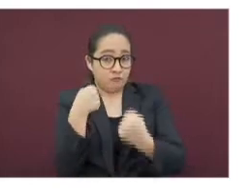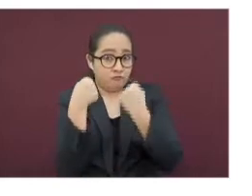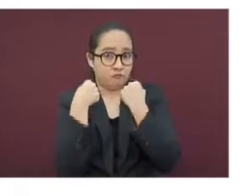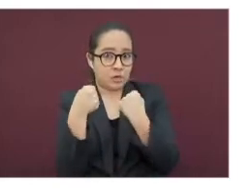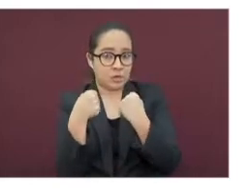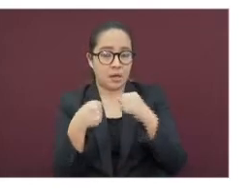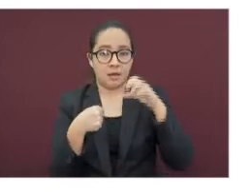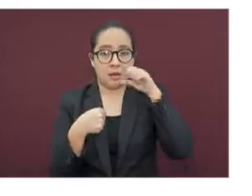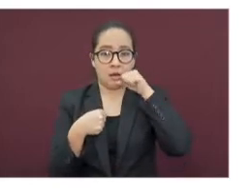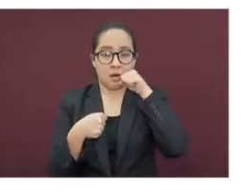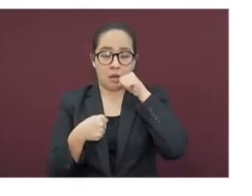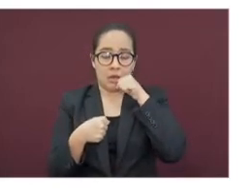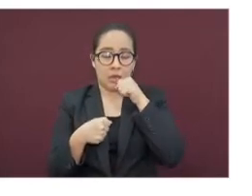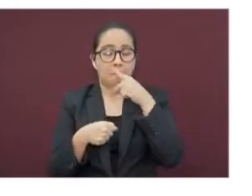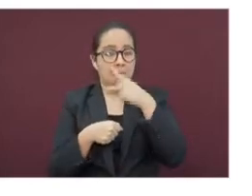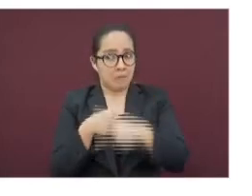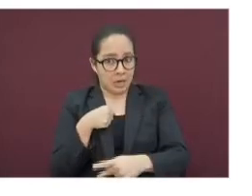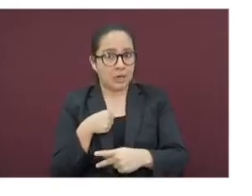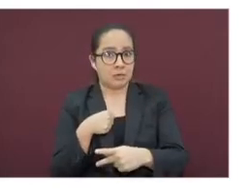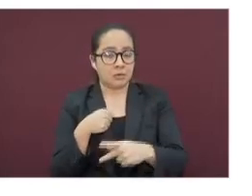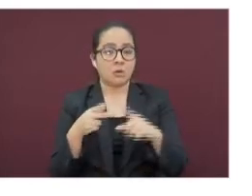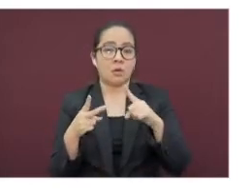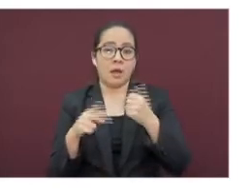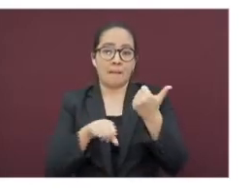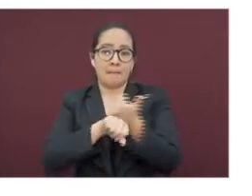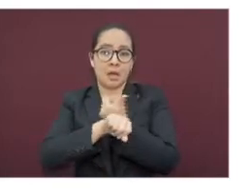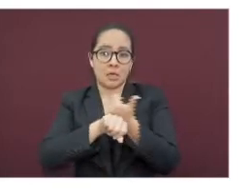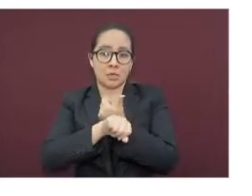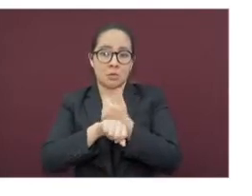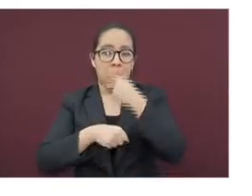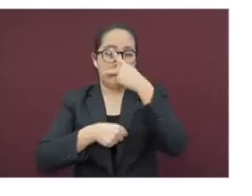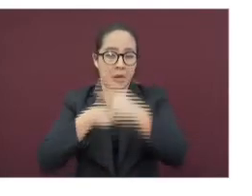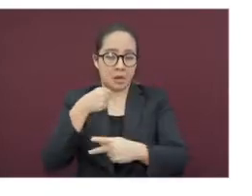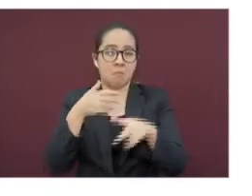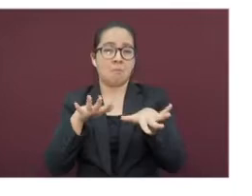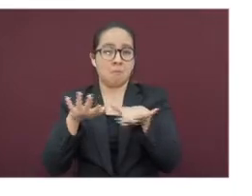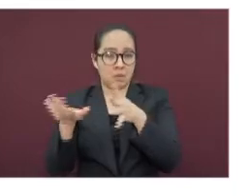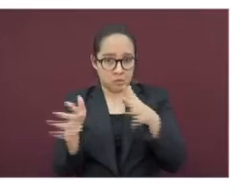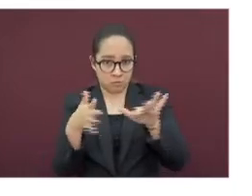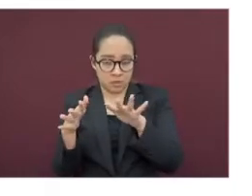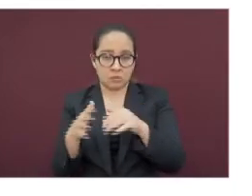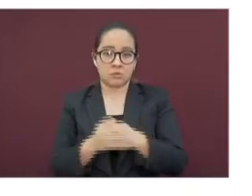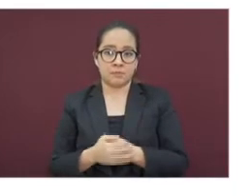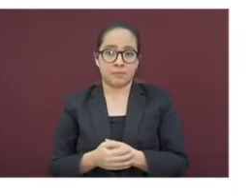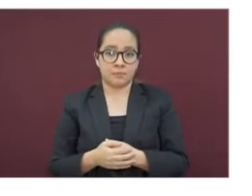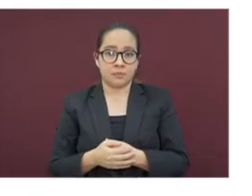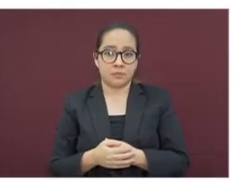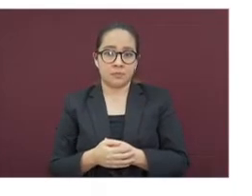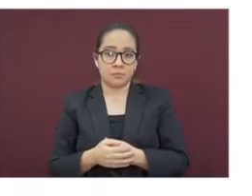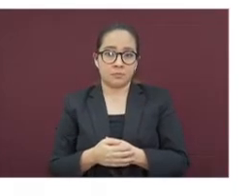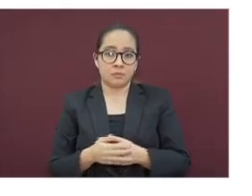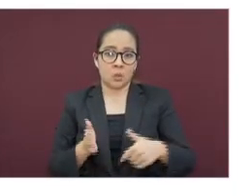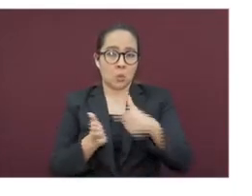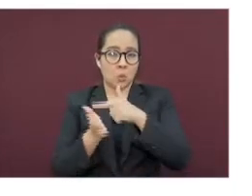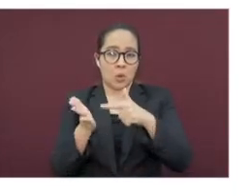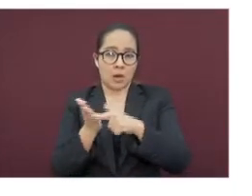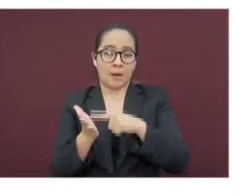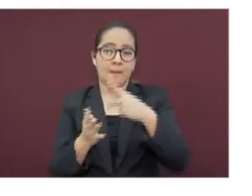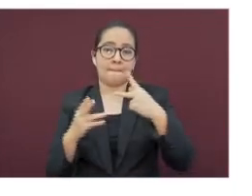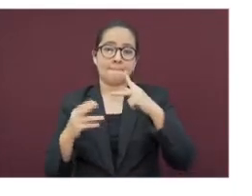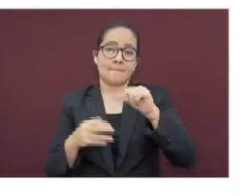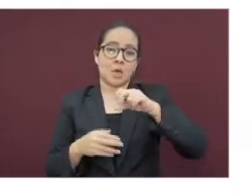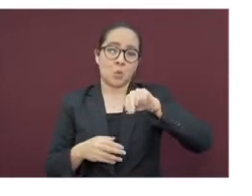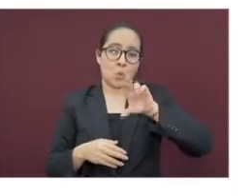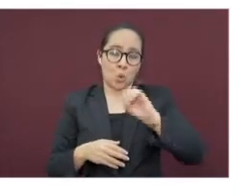naranja es riesgo alto y amarillo es riesgo medio. En la región de Pánuco, Tuxpan y Poza Rica